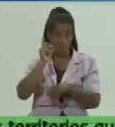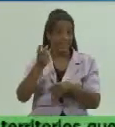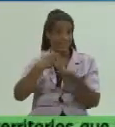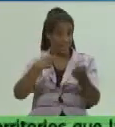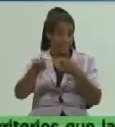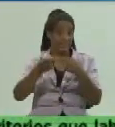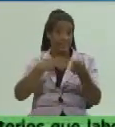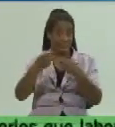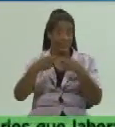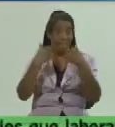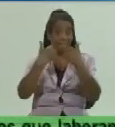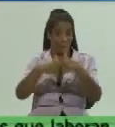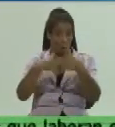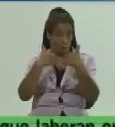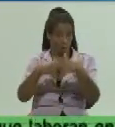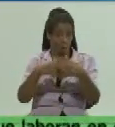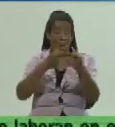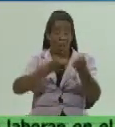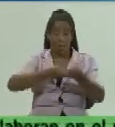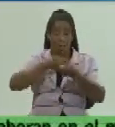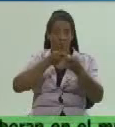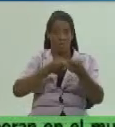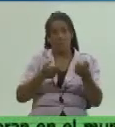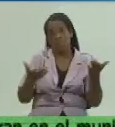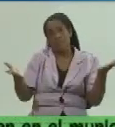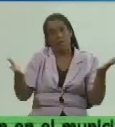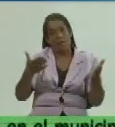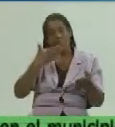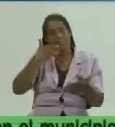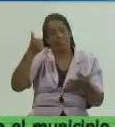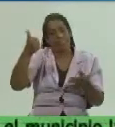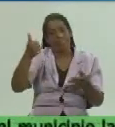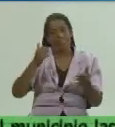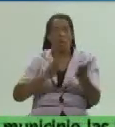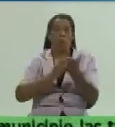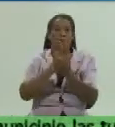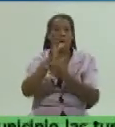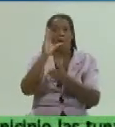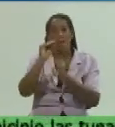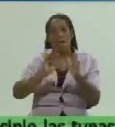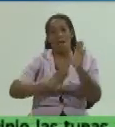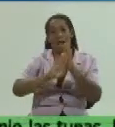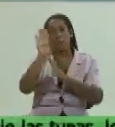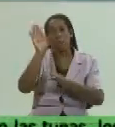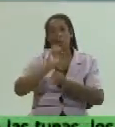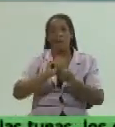productos incluyendo los agropecuarios sea un éxito continuamos hablando alto y claro